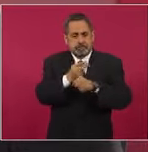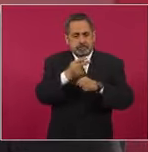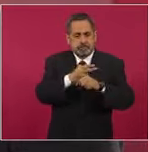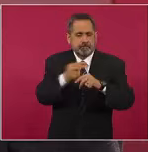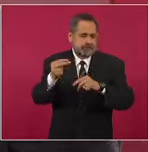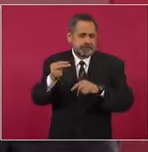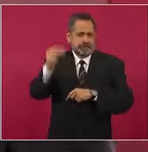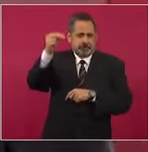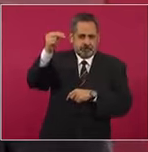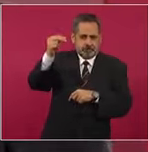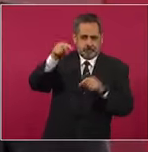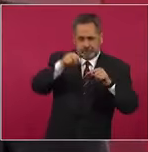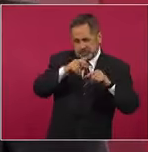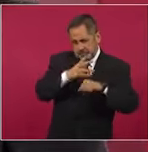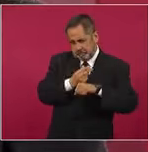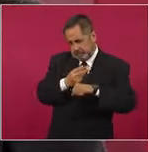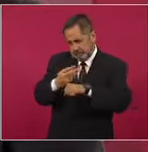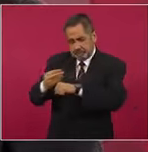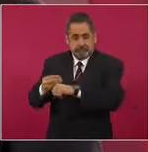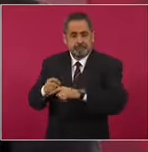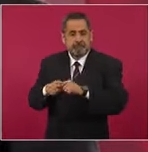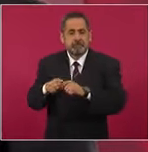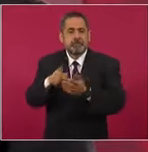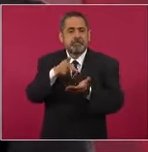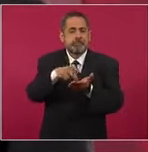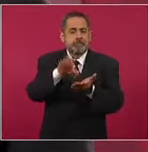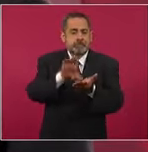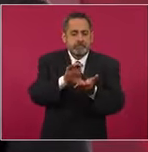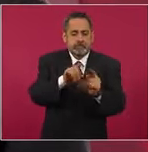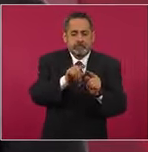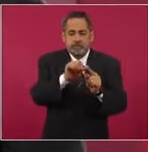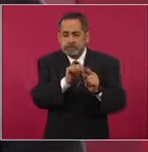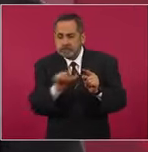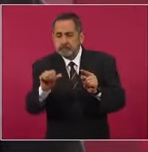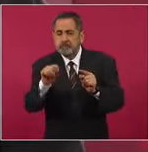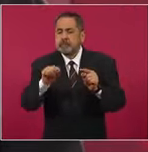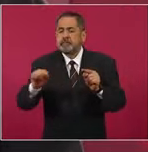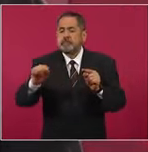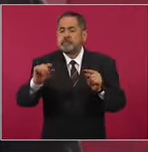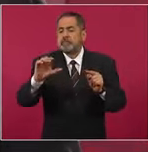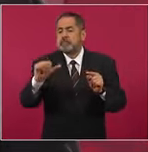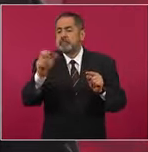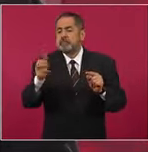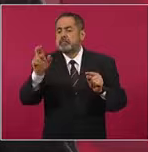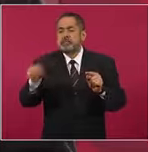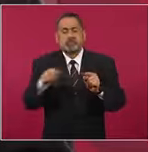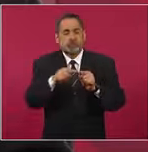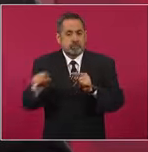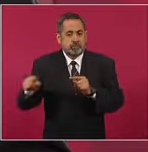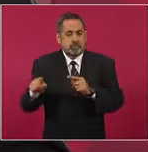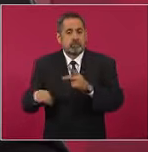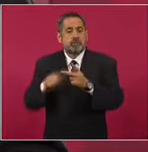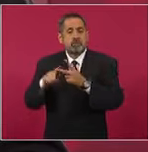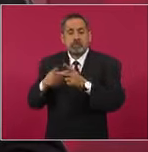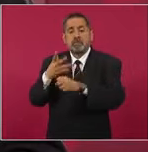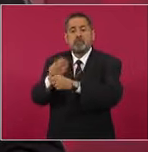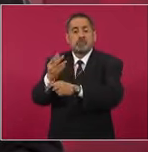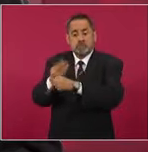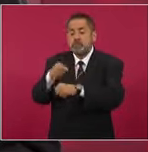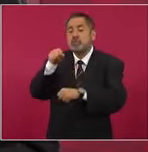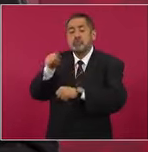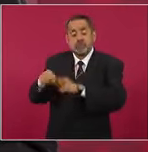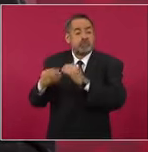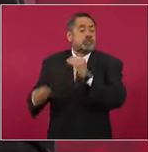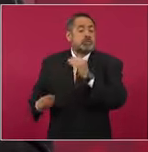norte de Playa del Carmen a Cancún y a construir el nuevo aeropuerto